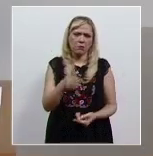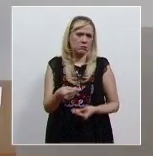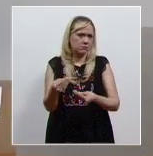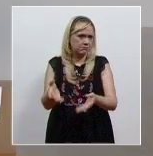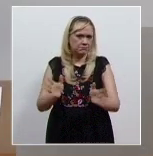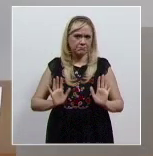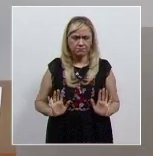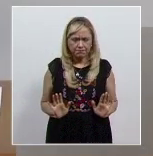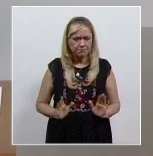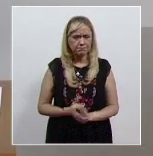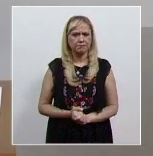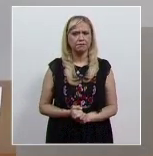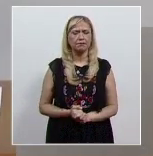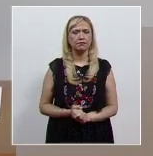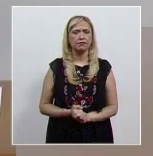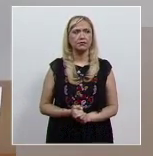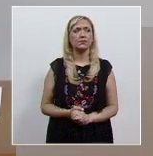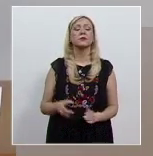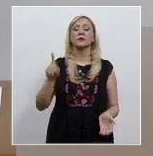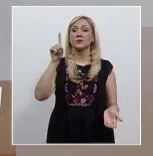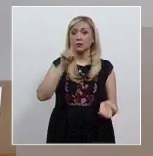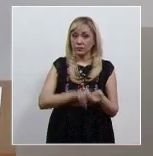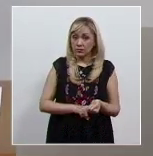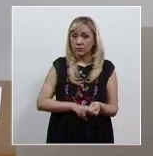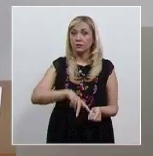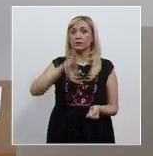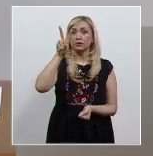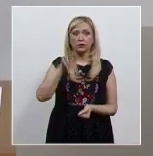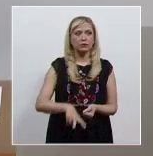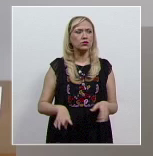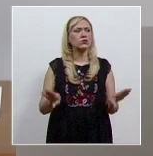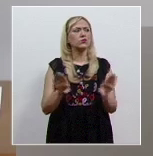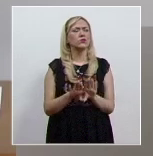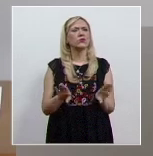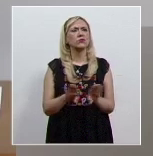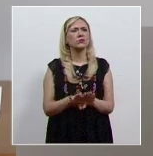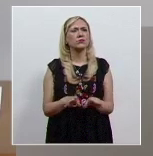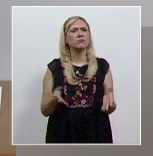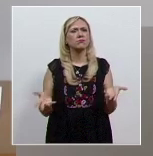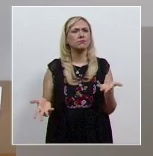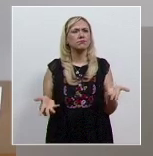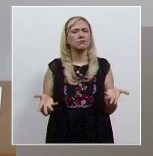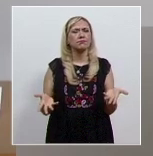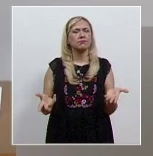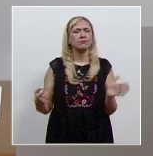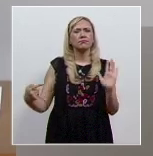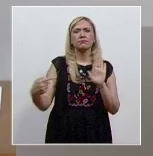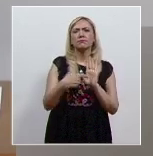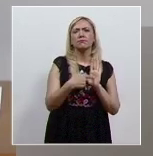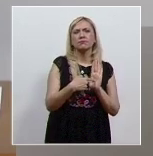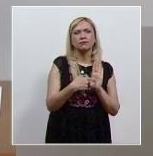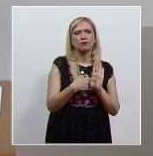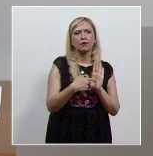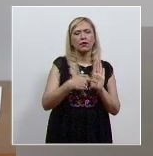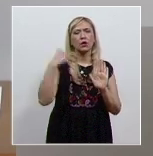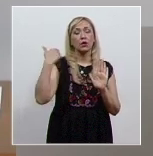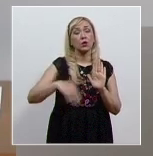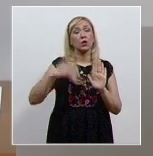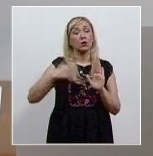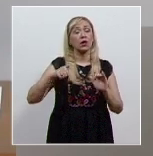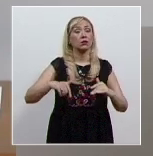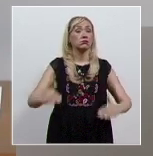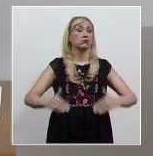Finalmente, pues llegan estos temas hasta el más alto